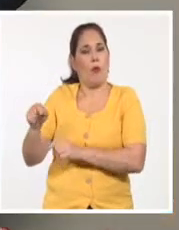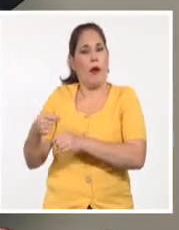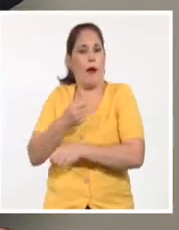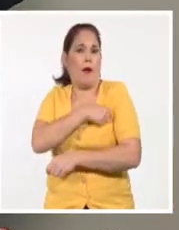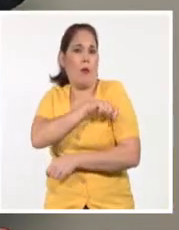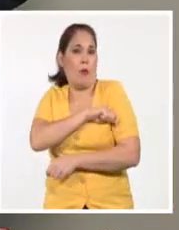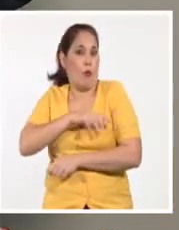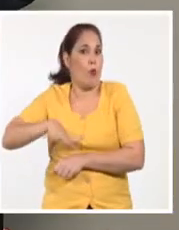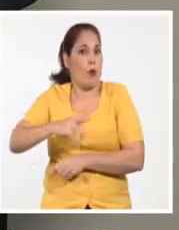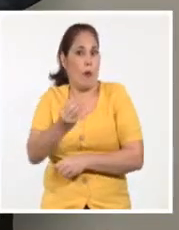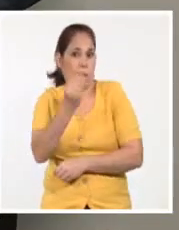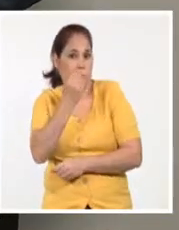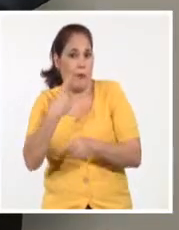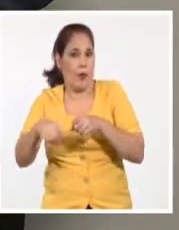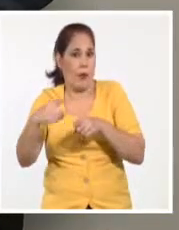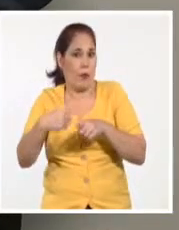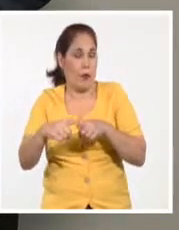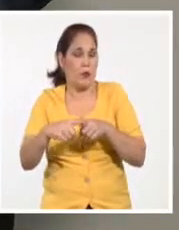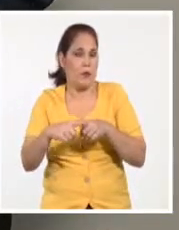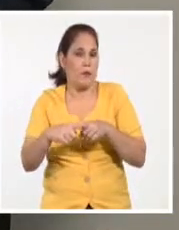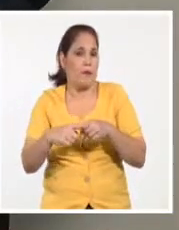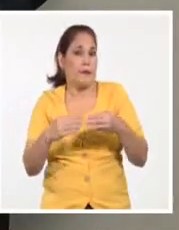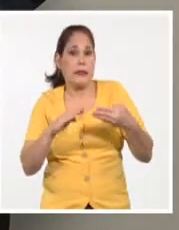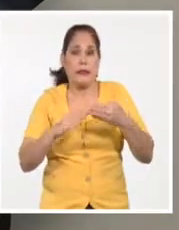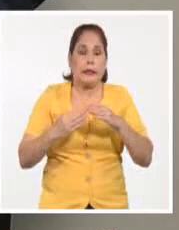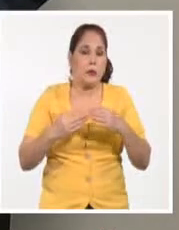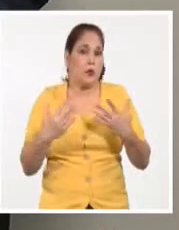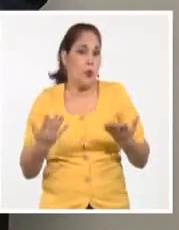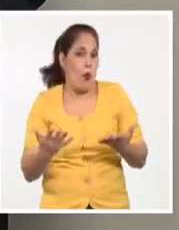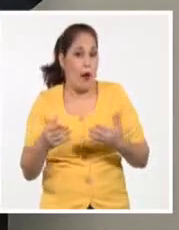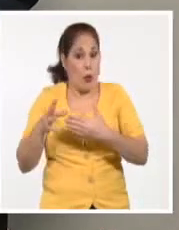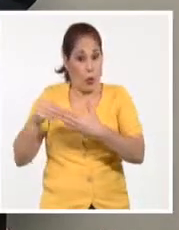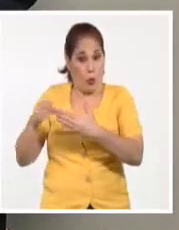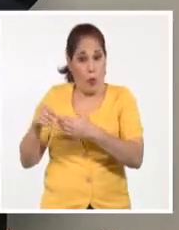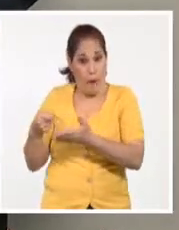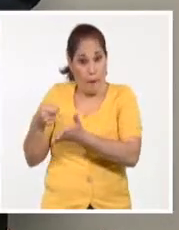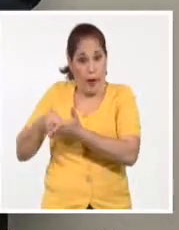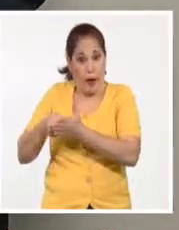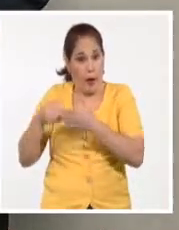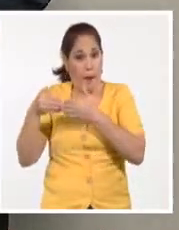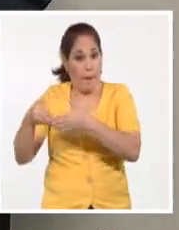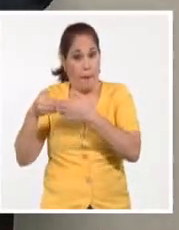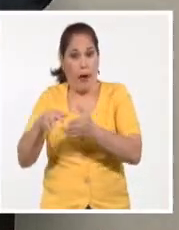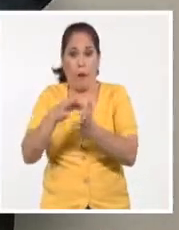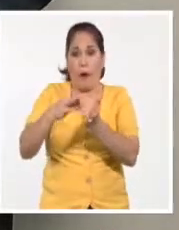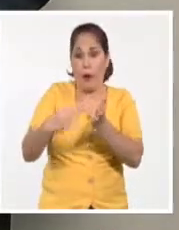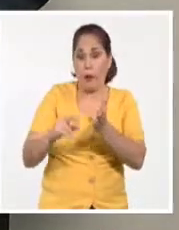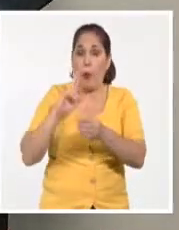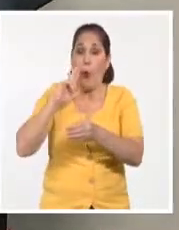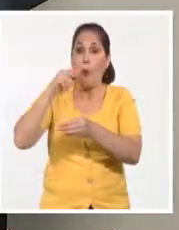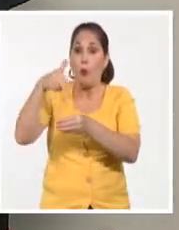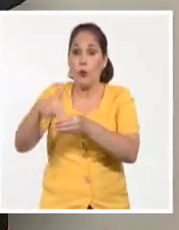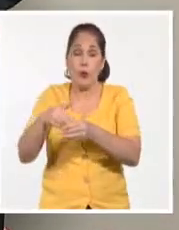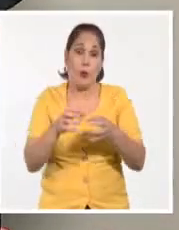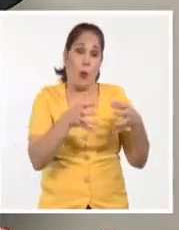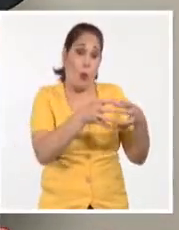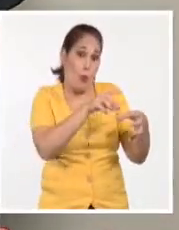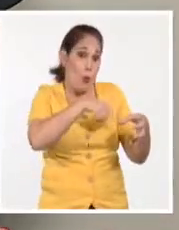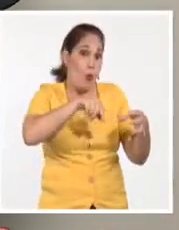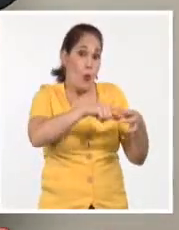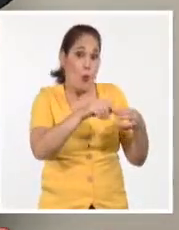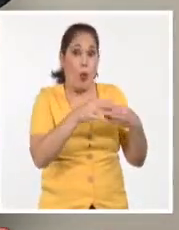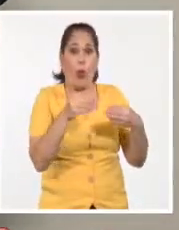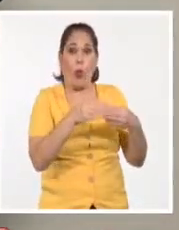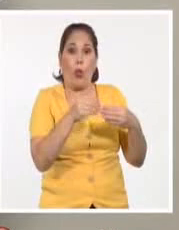población y recalcó, la disyuntiva es o utilizamos los dólares para pagar los barcos con el arroz y el combustible o colocamos